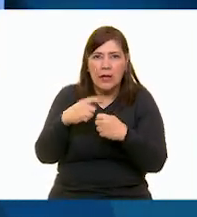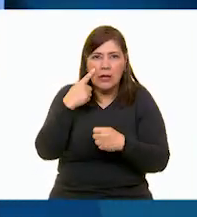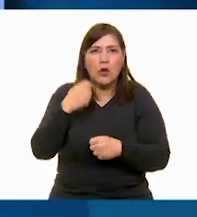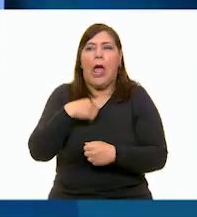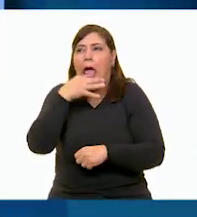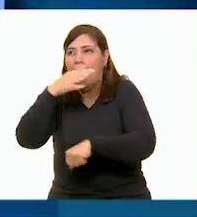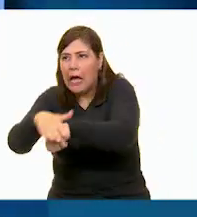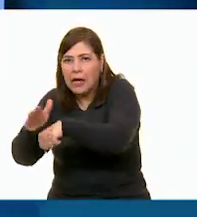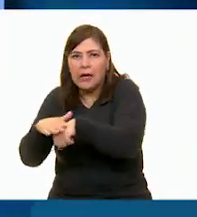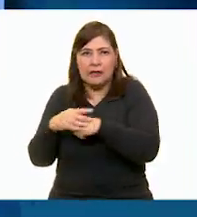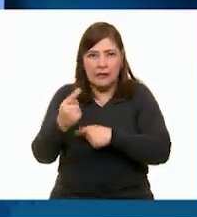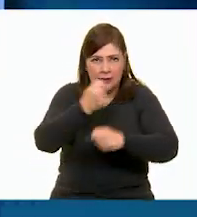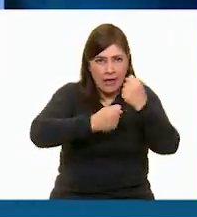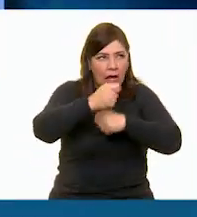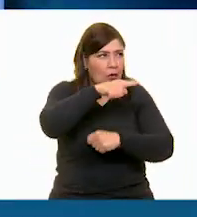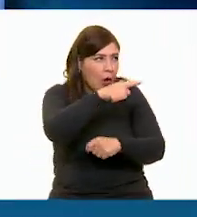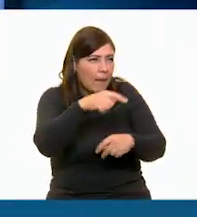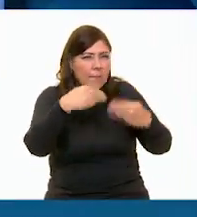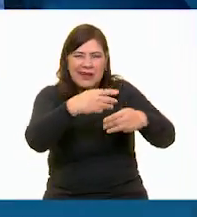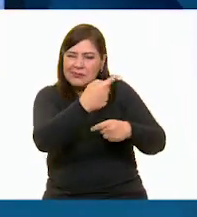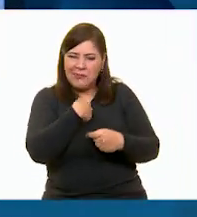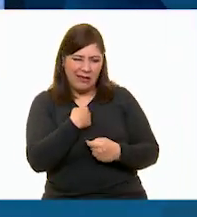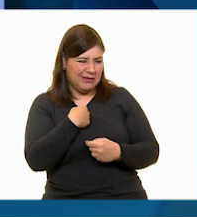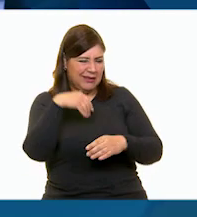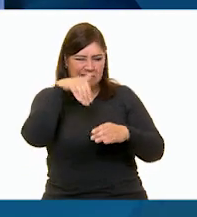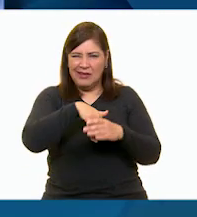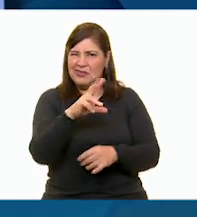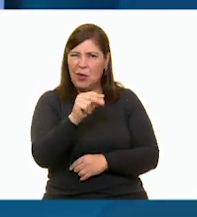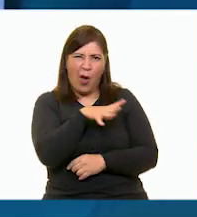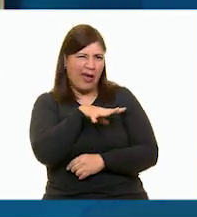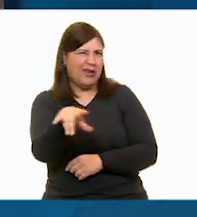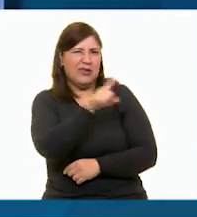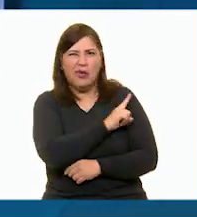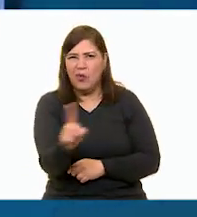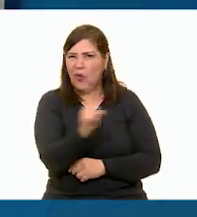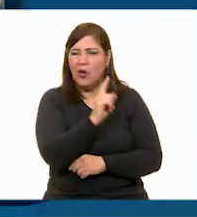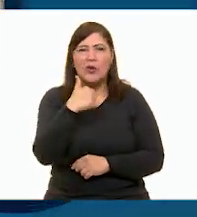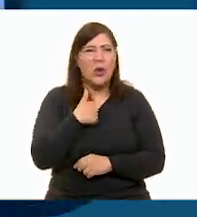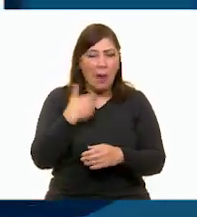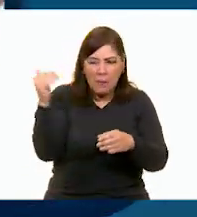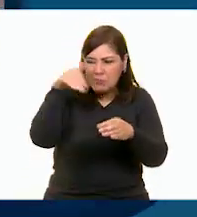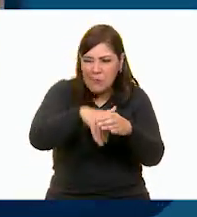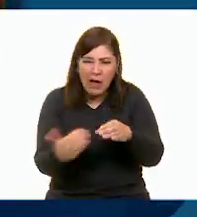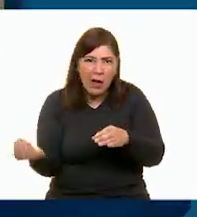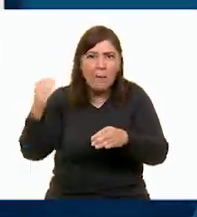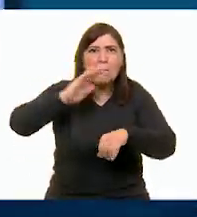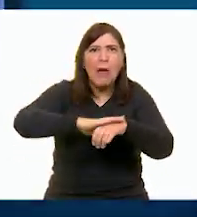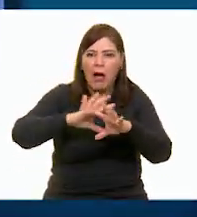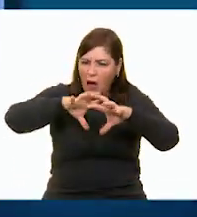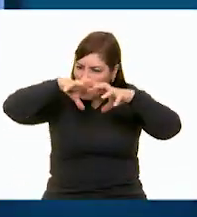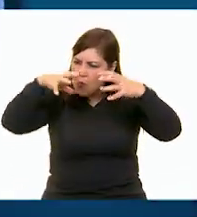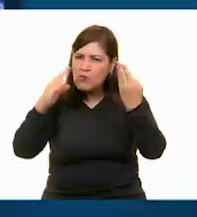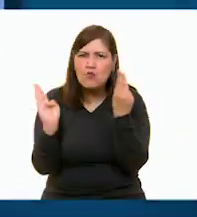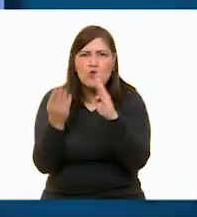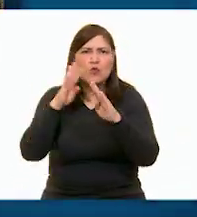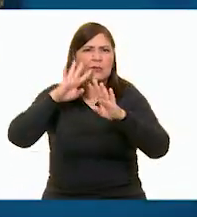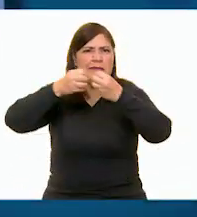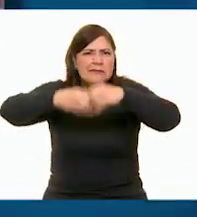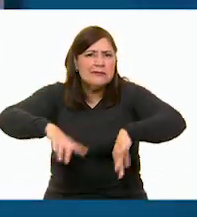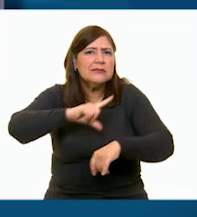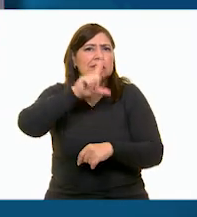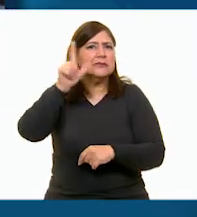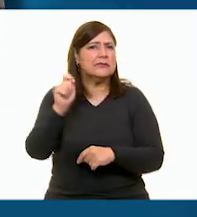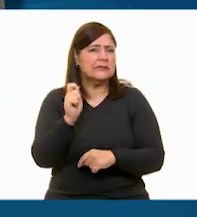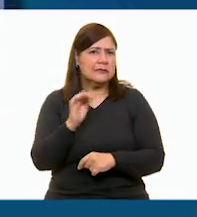le dije al del mercado no me des bolsitas que no he solicitado yo no quiero rellenar el planeta con bolsitas porque un día el